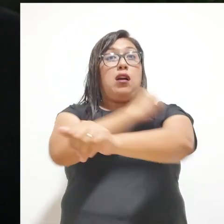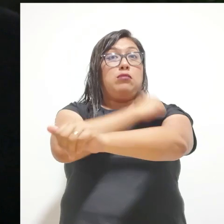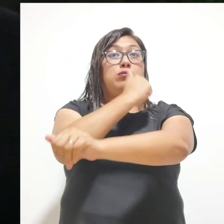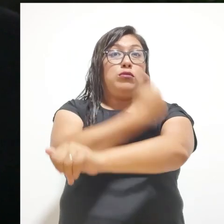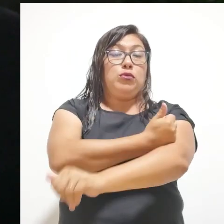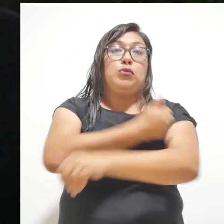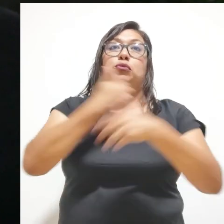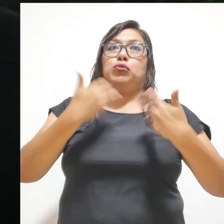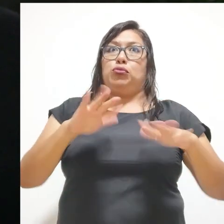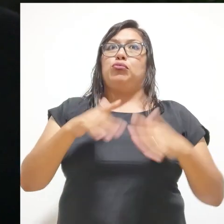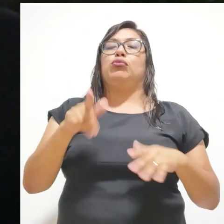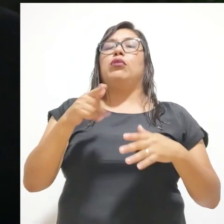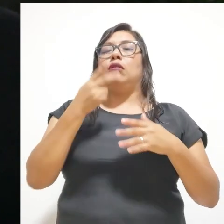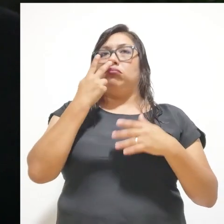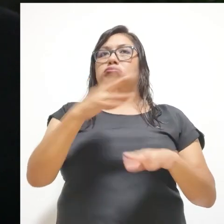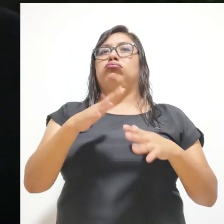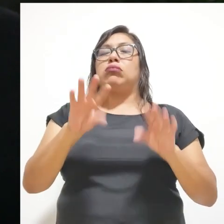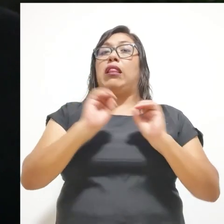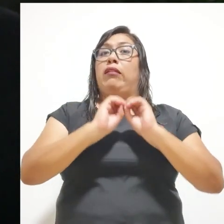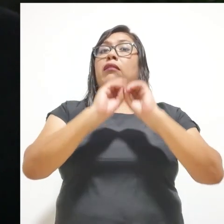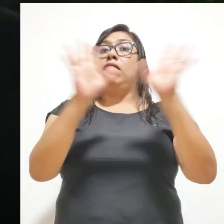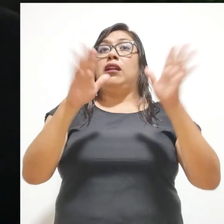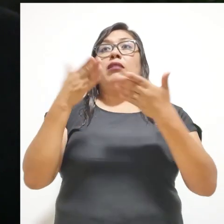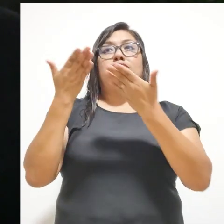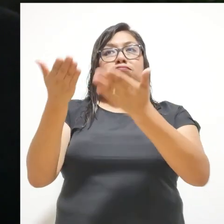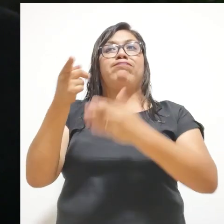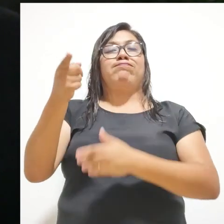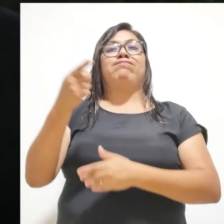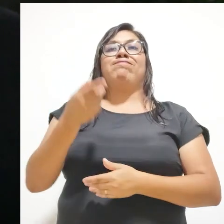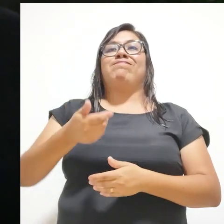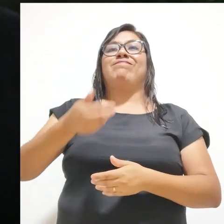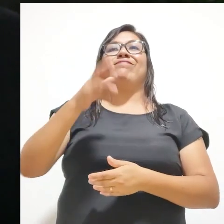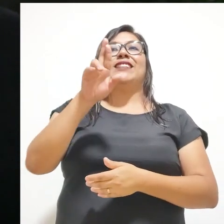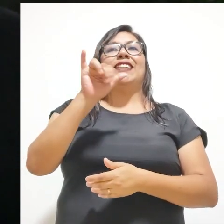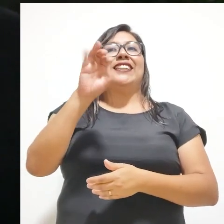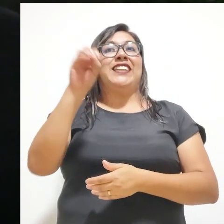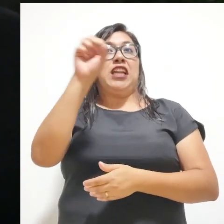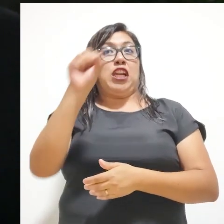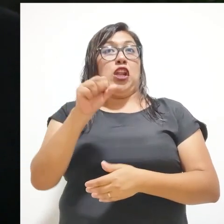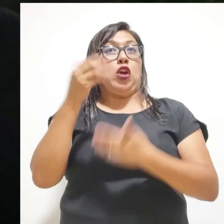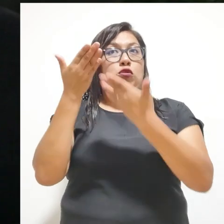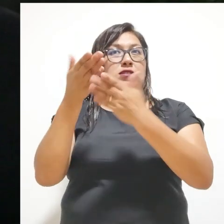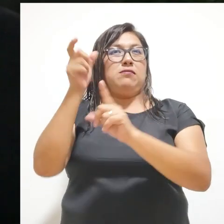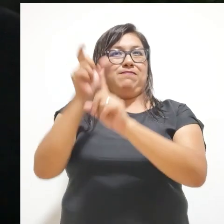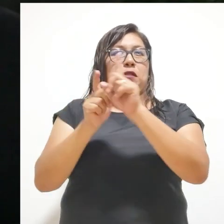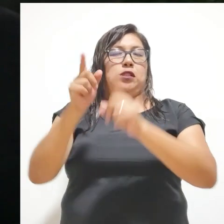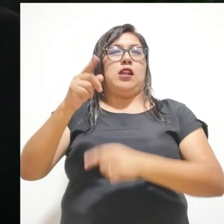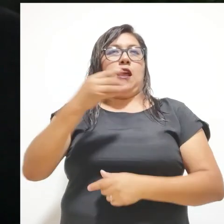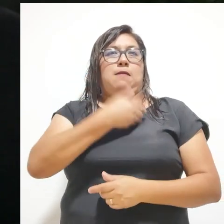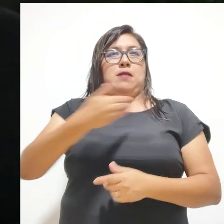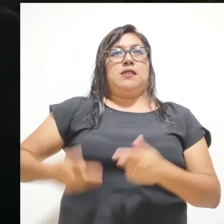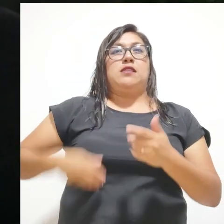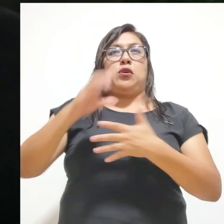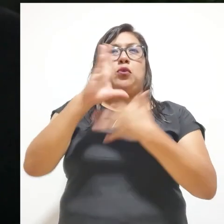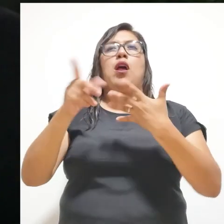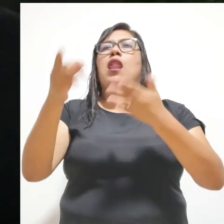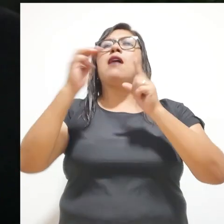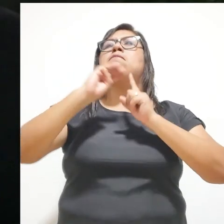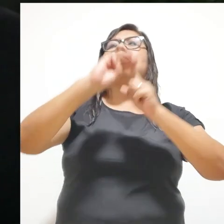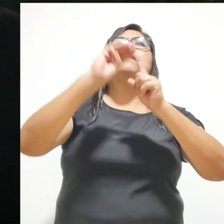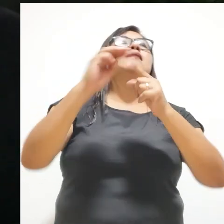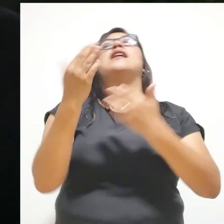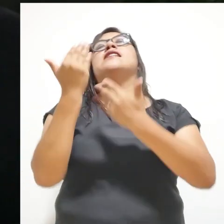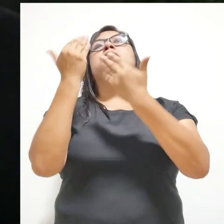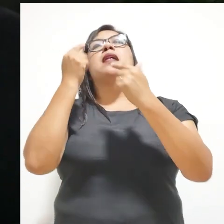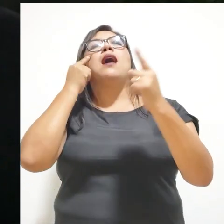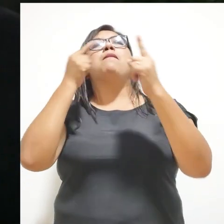autoridades lo está dejando muy claro nuestro amigo Mario Ríos Espinosa. ¿Qué mensaje de esperanza